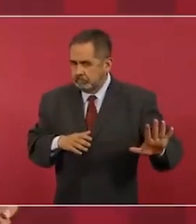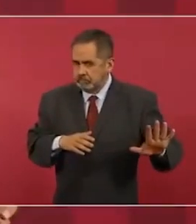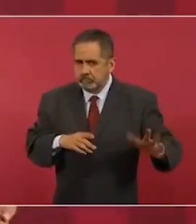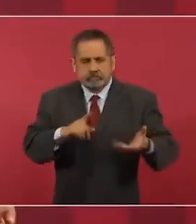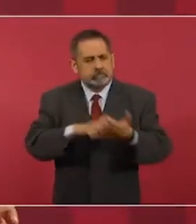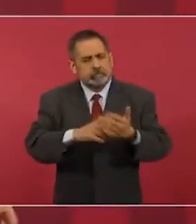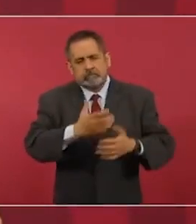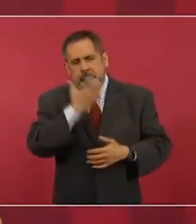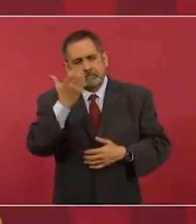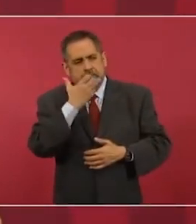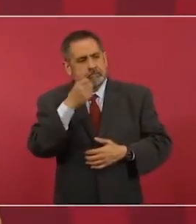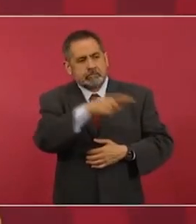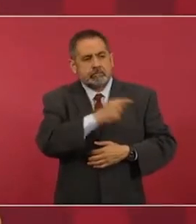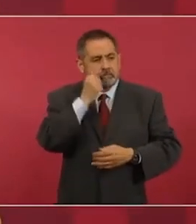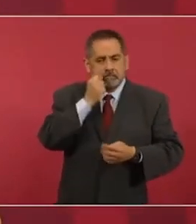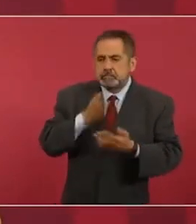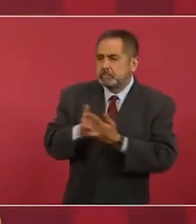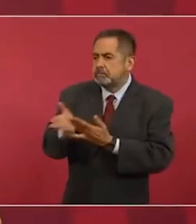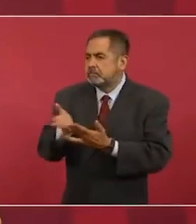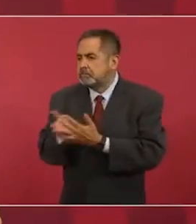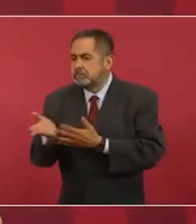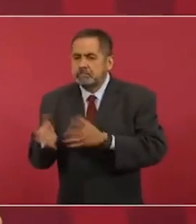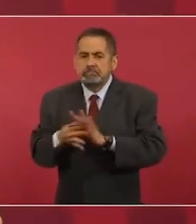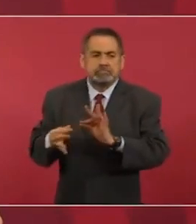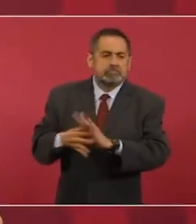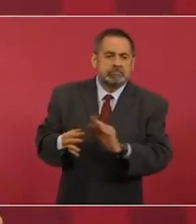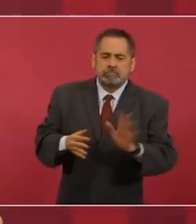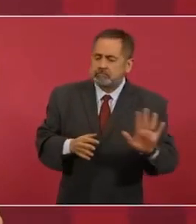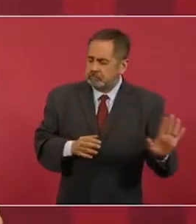manía de